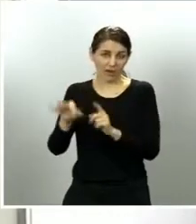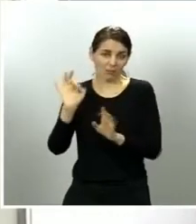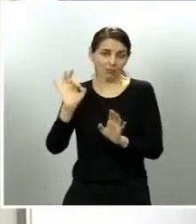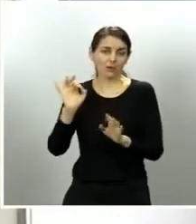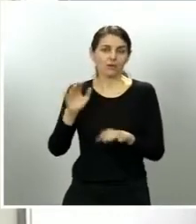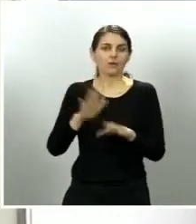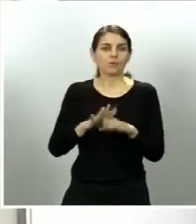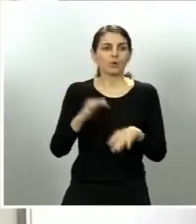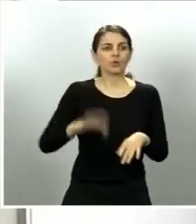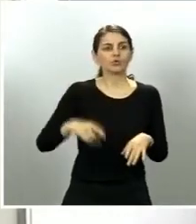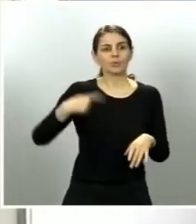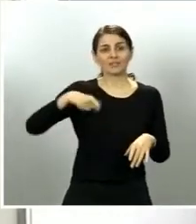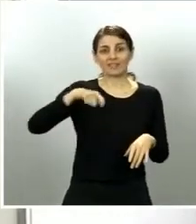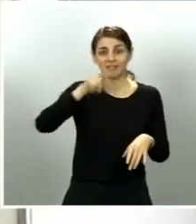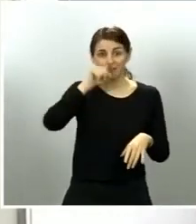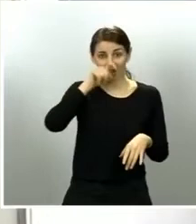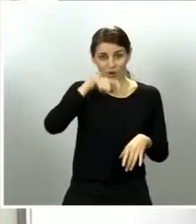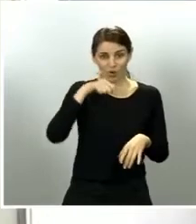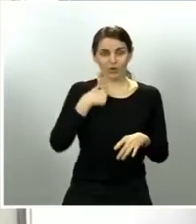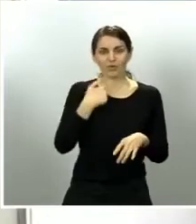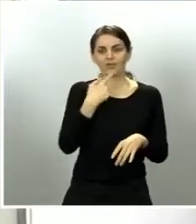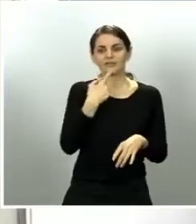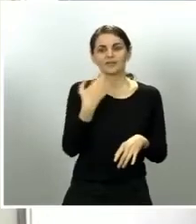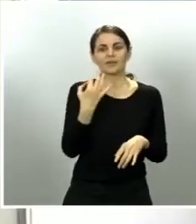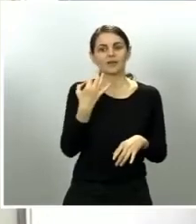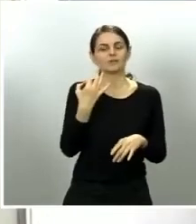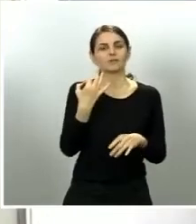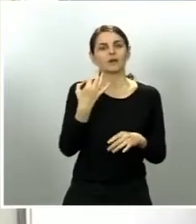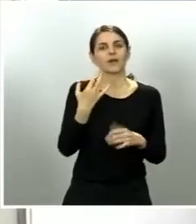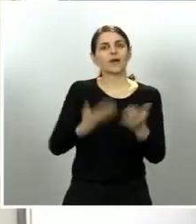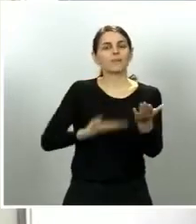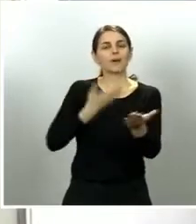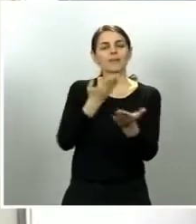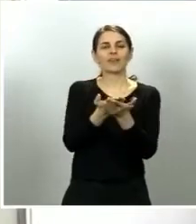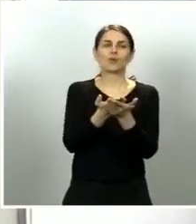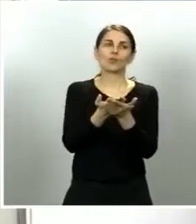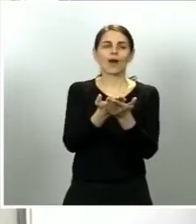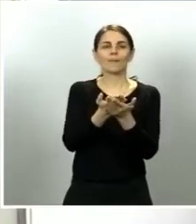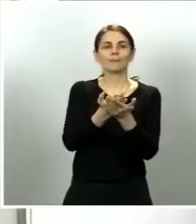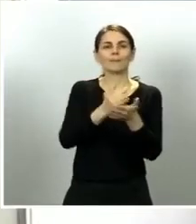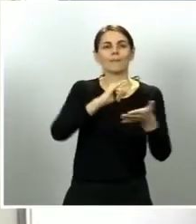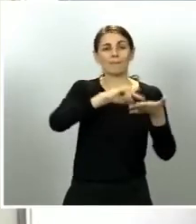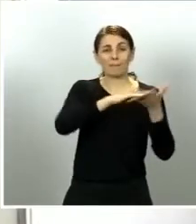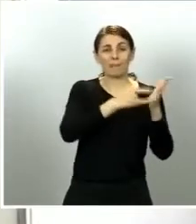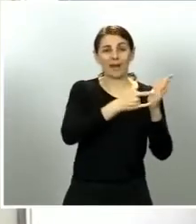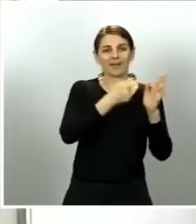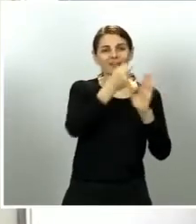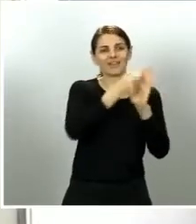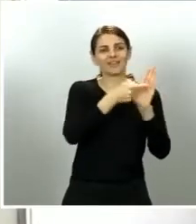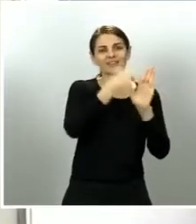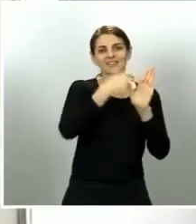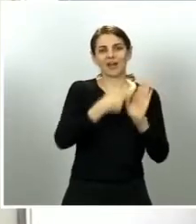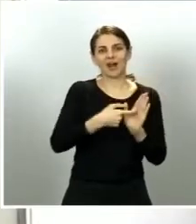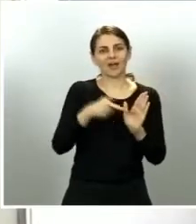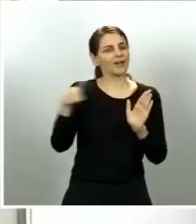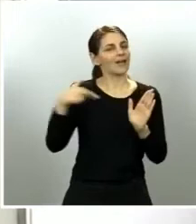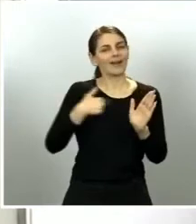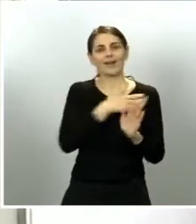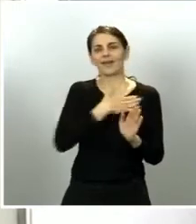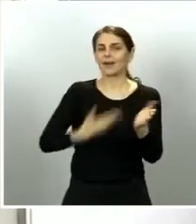en rueda de prensa ya anunció que va a pedir una modificación de ese plan de desescalada no sé si ven